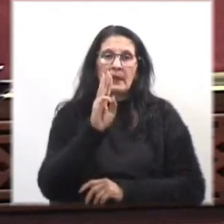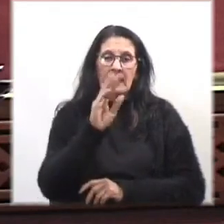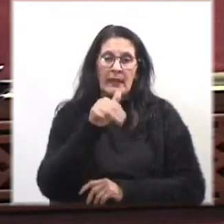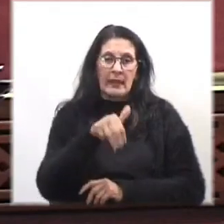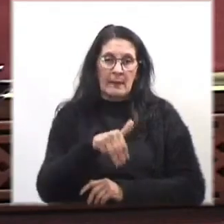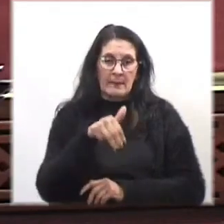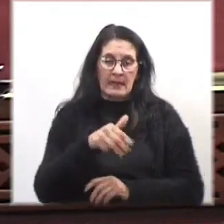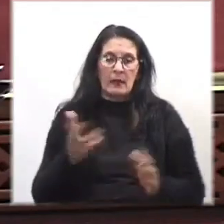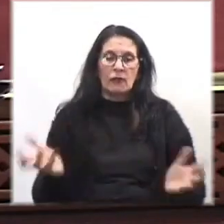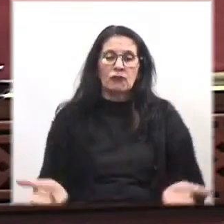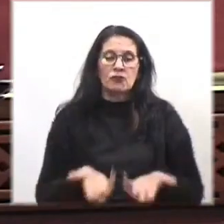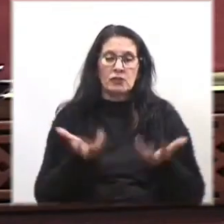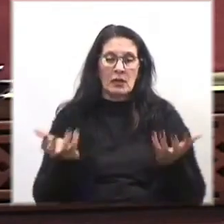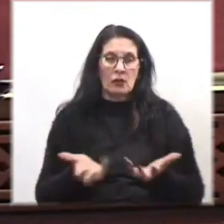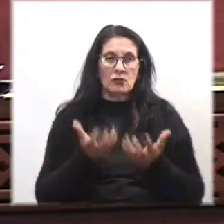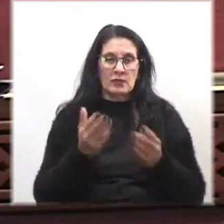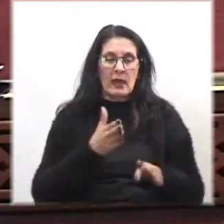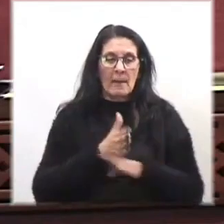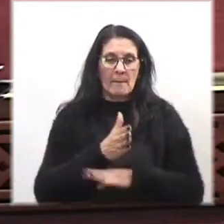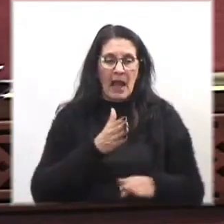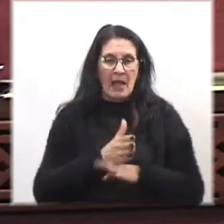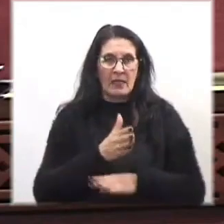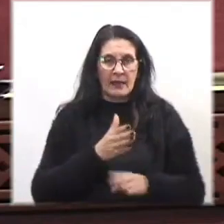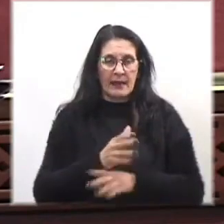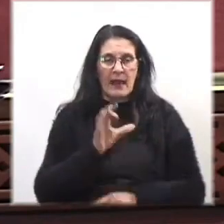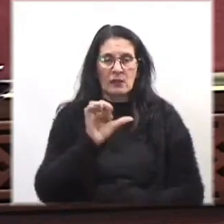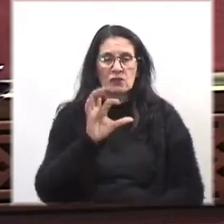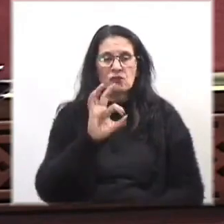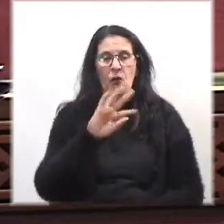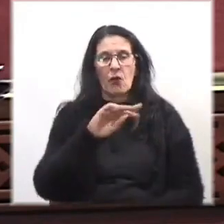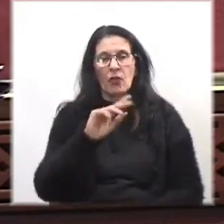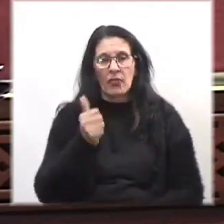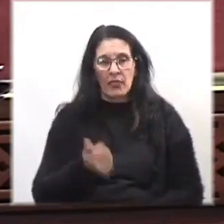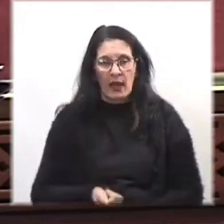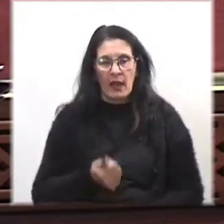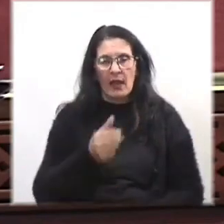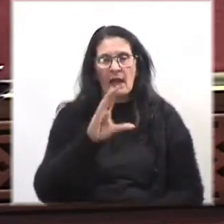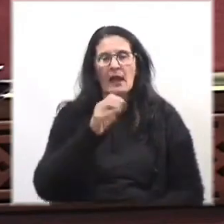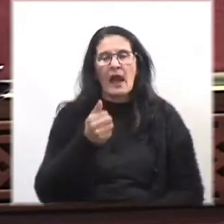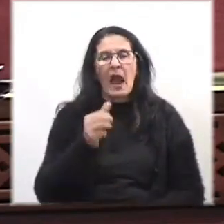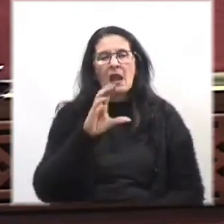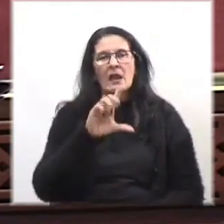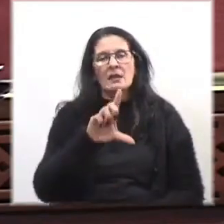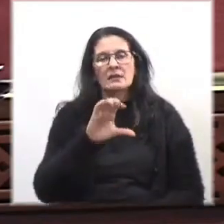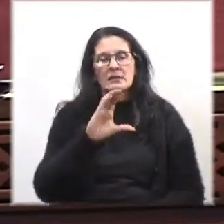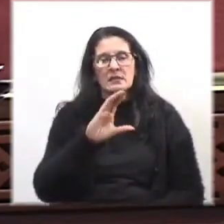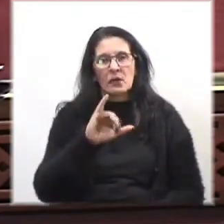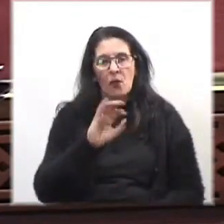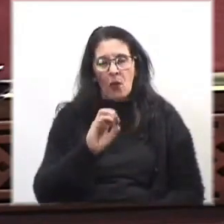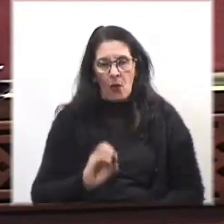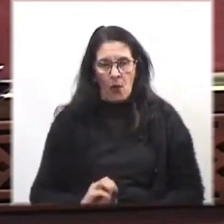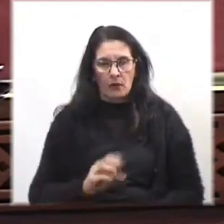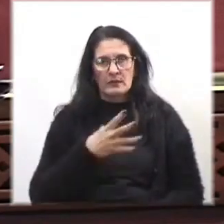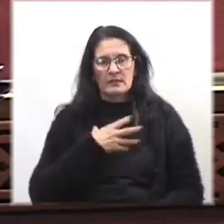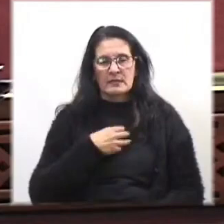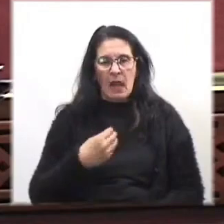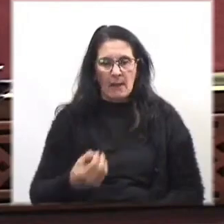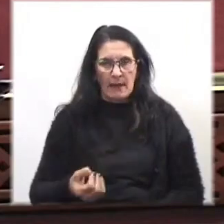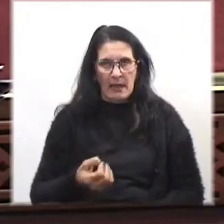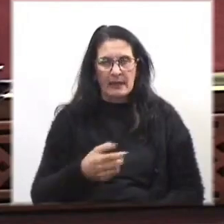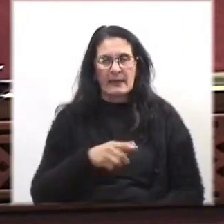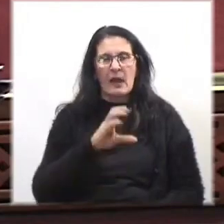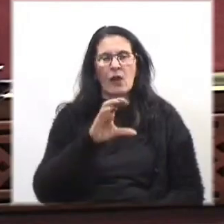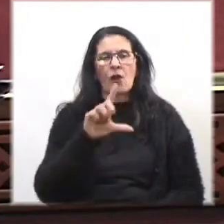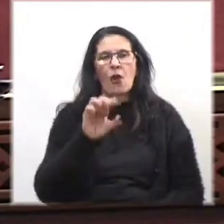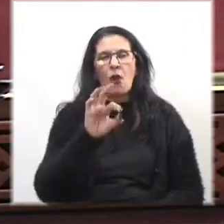que se cocina madera, ácido sulfúrico, soda cáutica, sulfato de sodio, óxido de calcio, se banquea con dióxido de